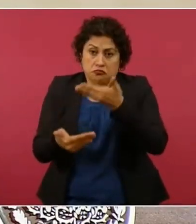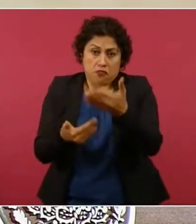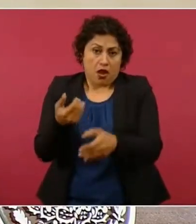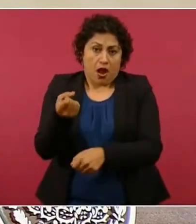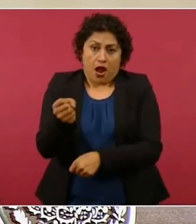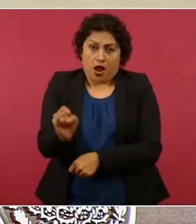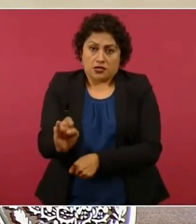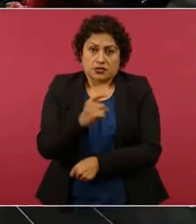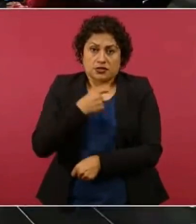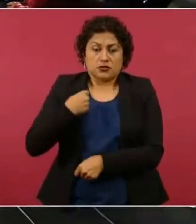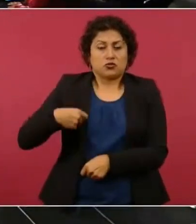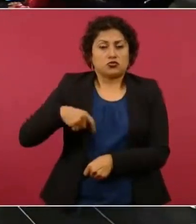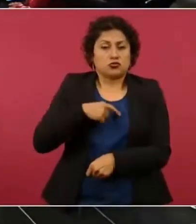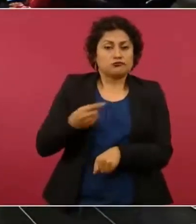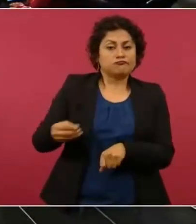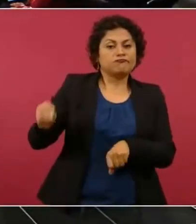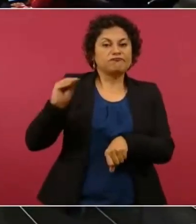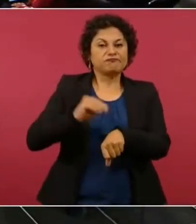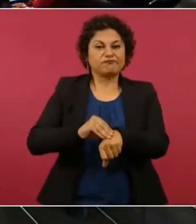Ya les platiqué